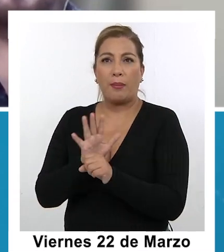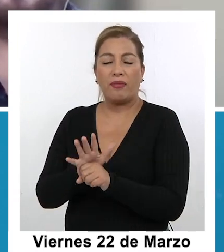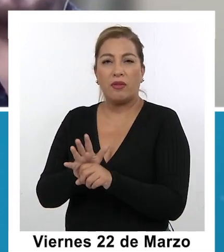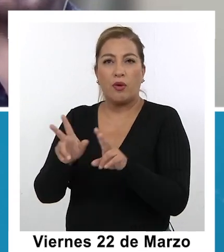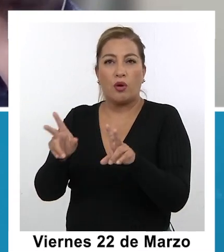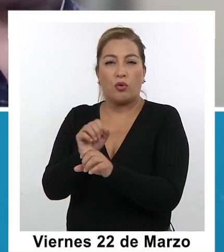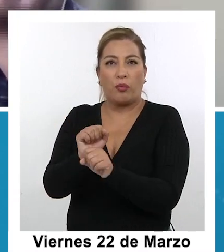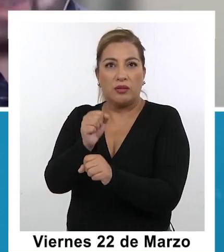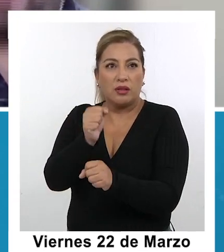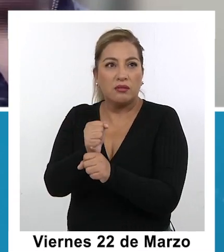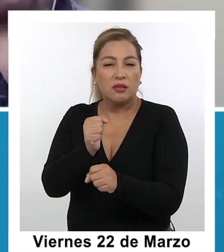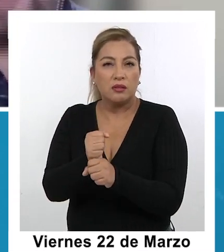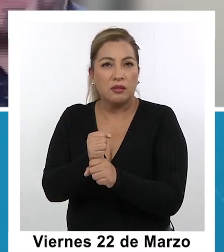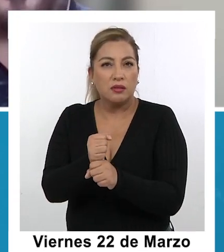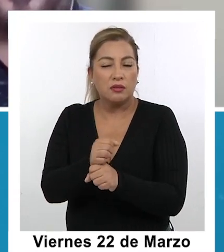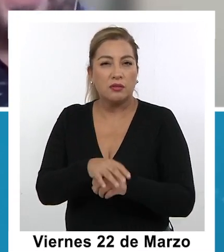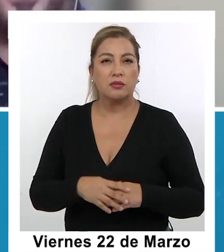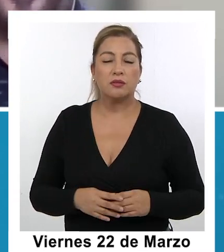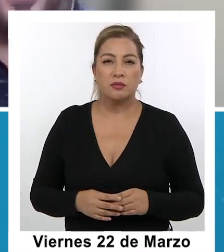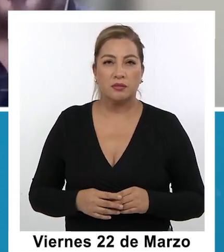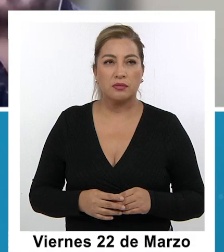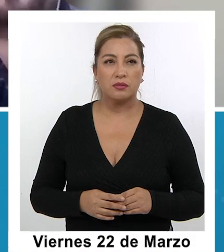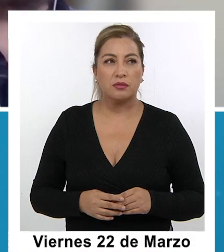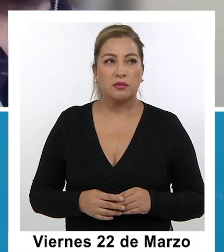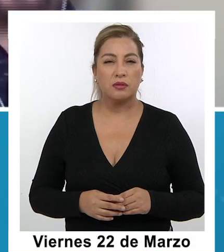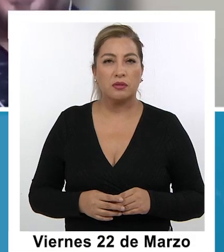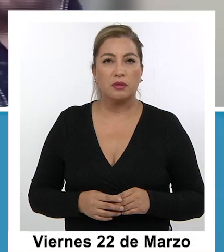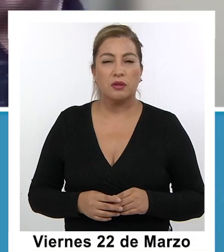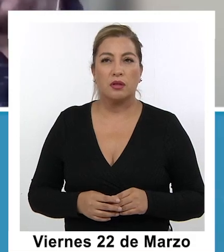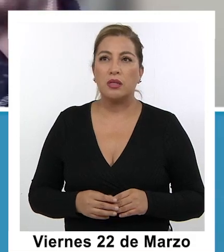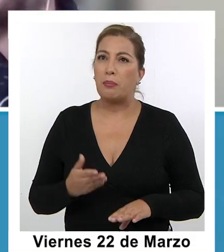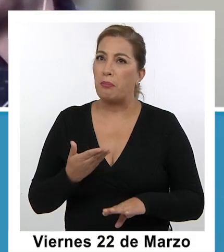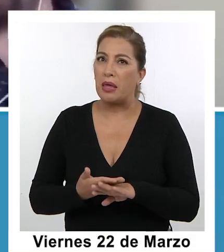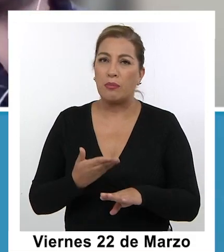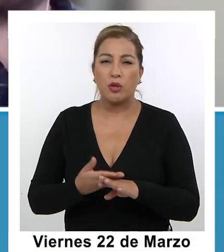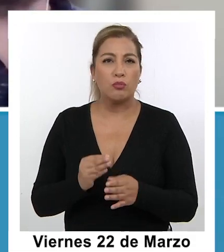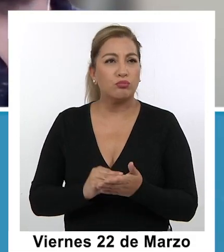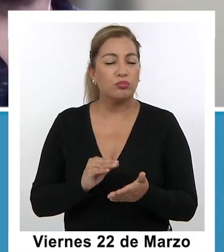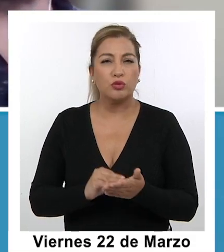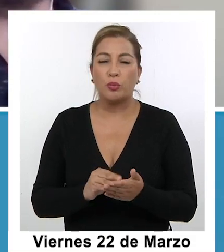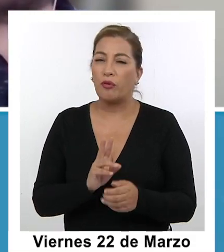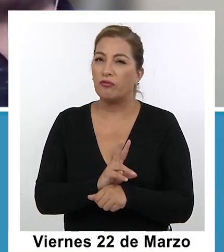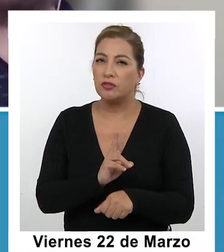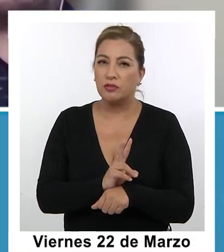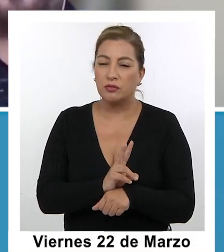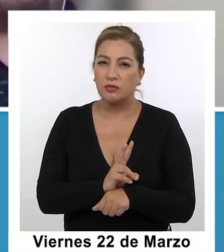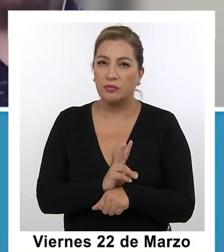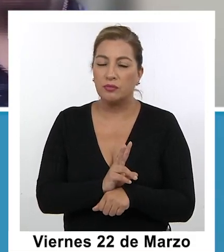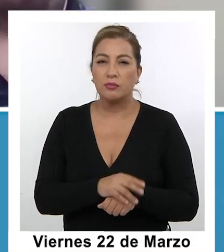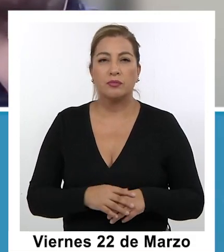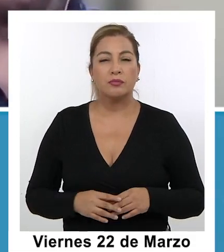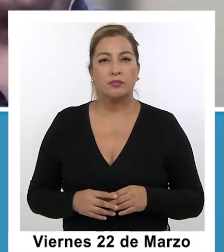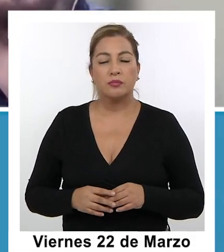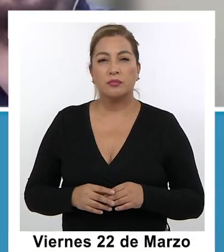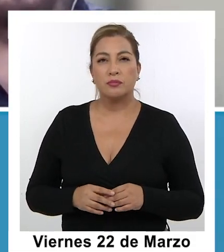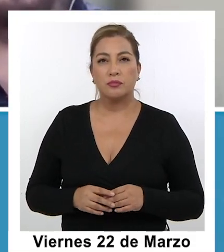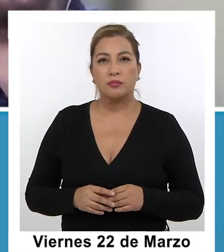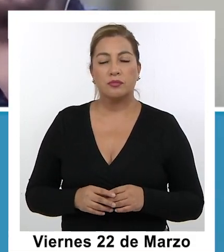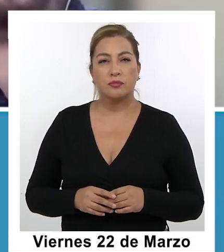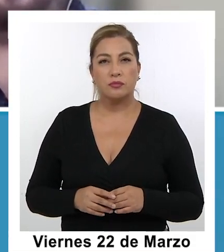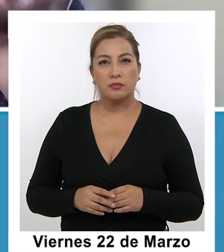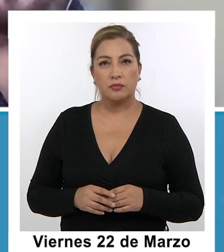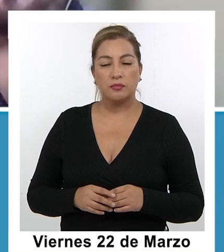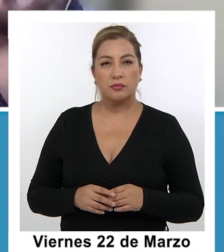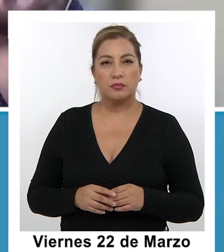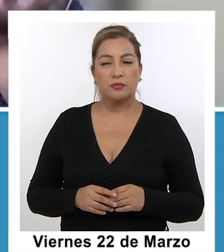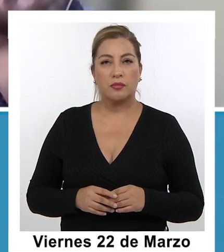y la verdad es que hay una alta a los profesores. sí, escuché cuando cuando veía los resultados. Claro, entonces